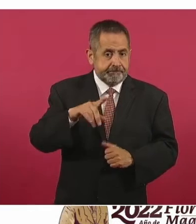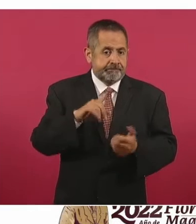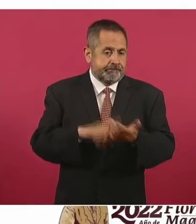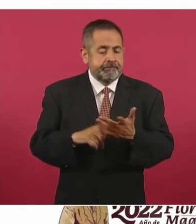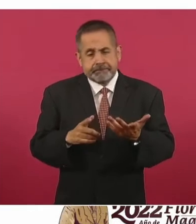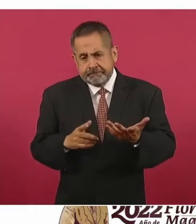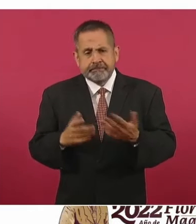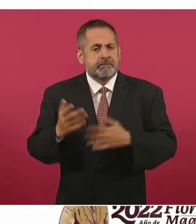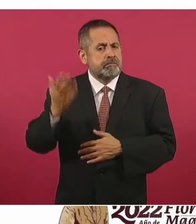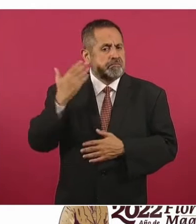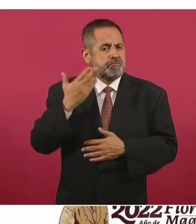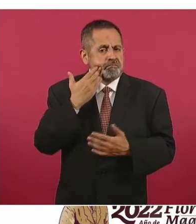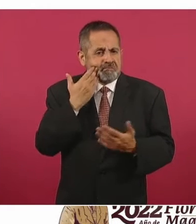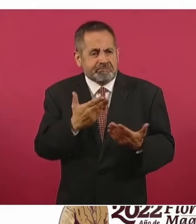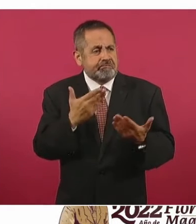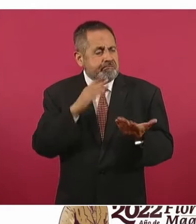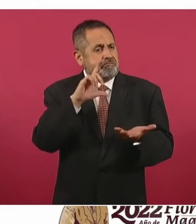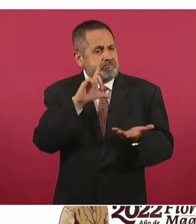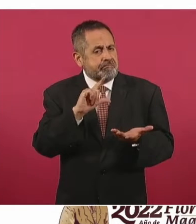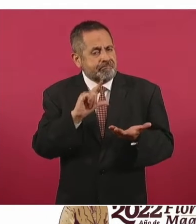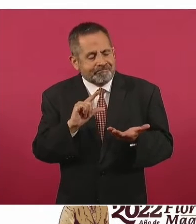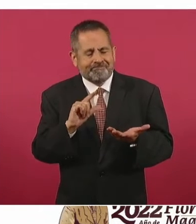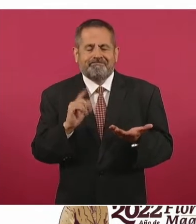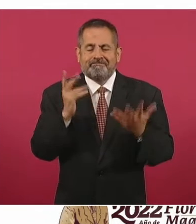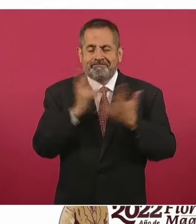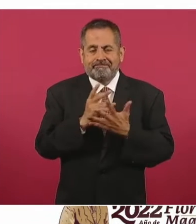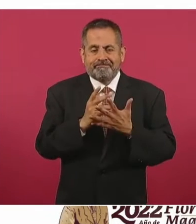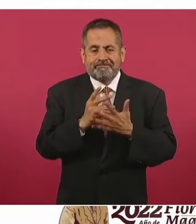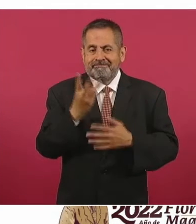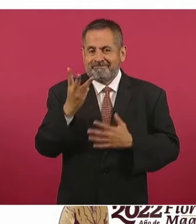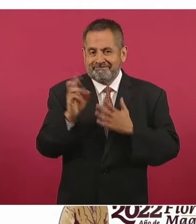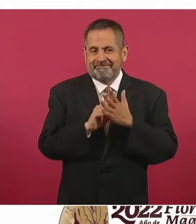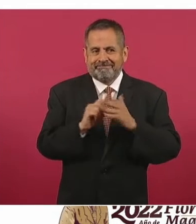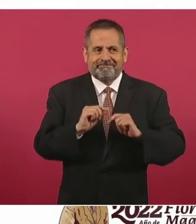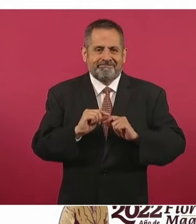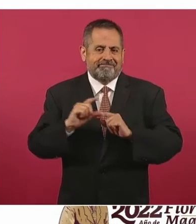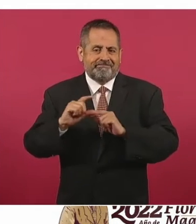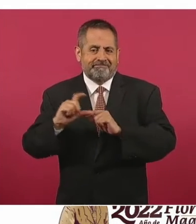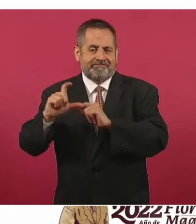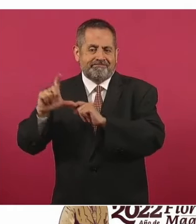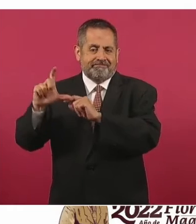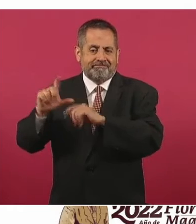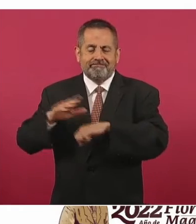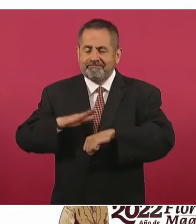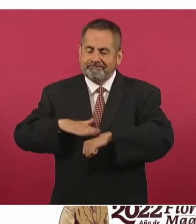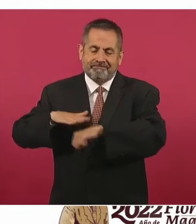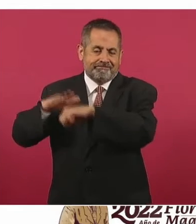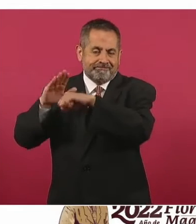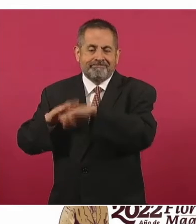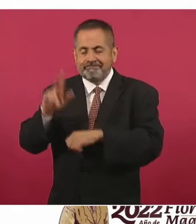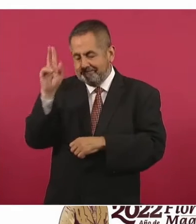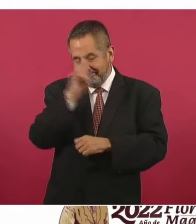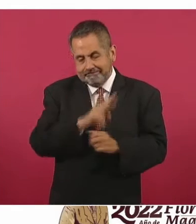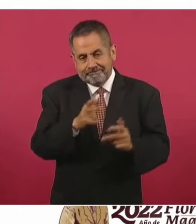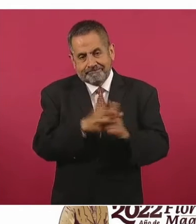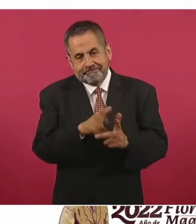pesar de que había venido en un claro descenso, tenemos tres meses en el que este delito se ha incrementado.